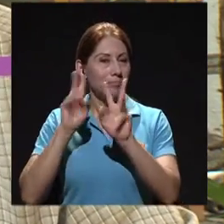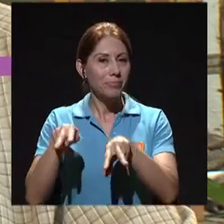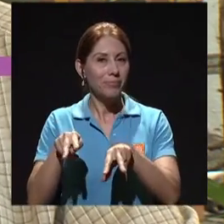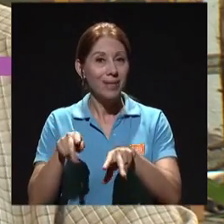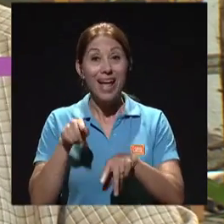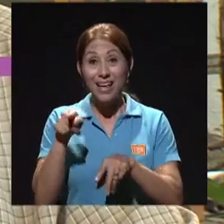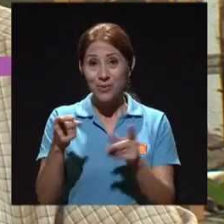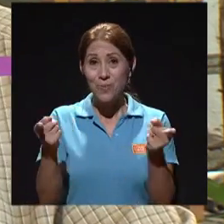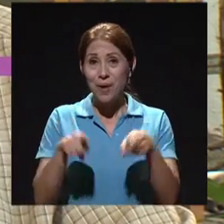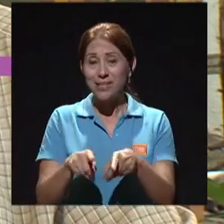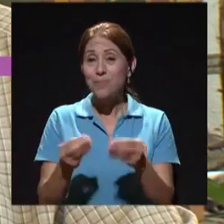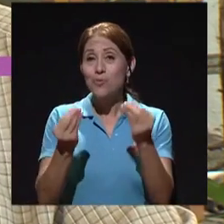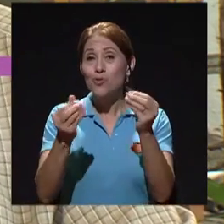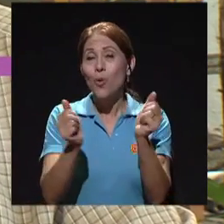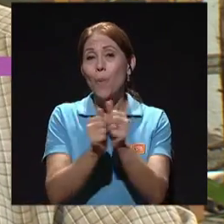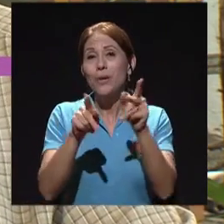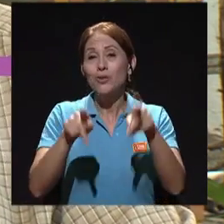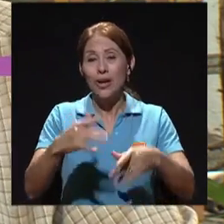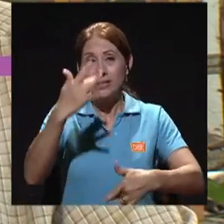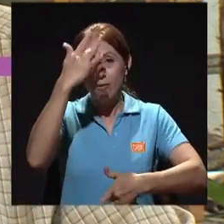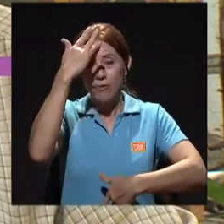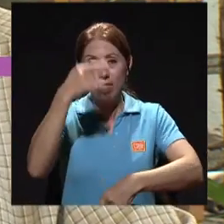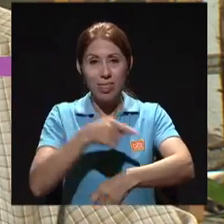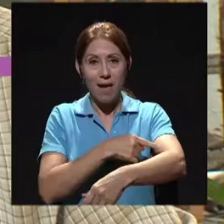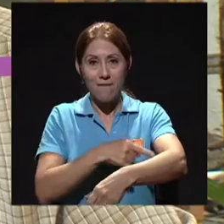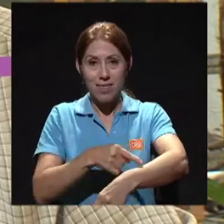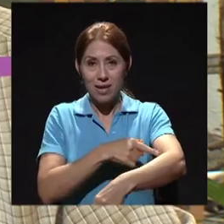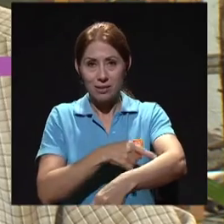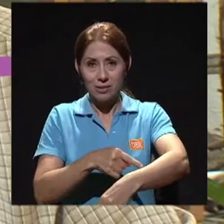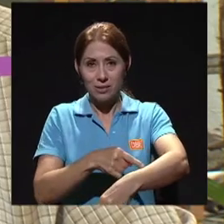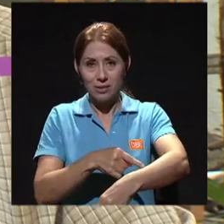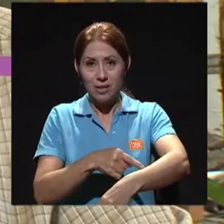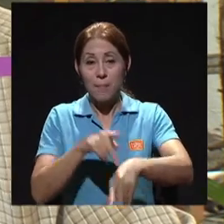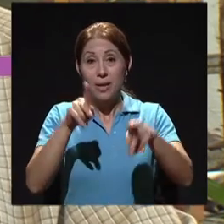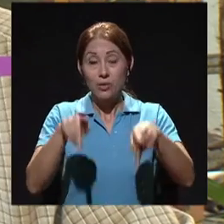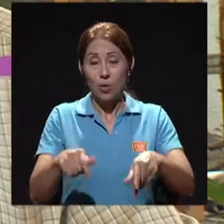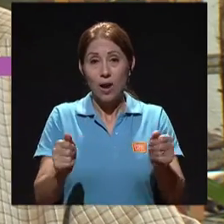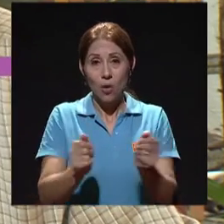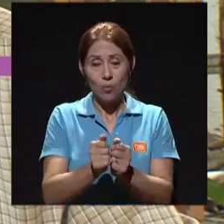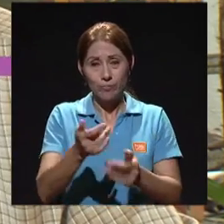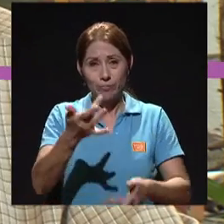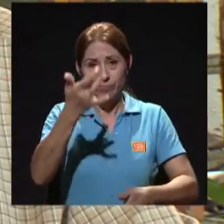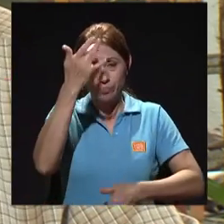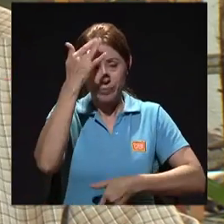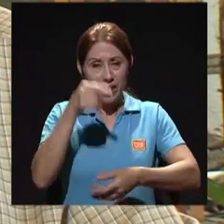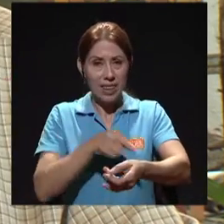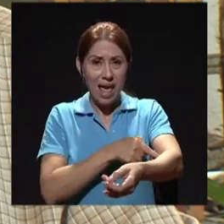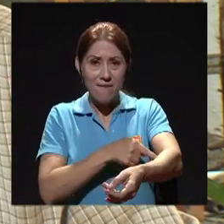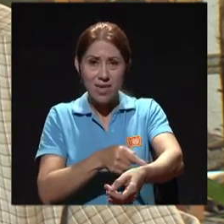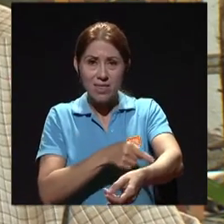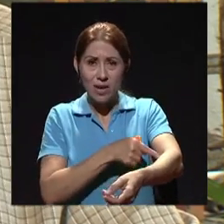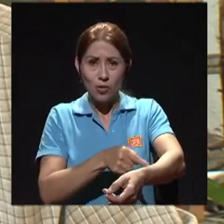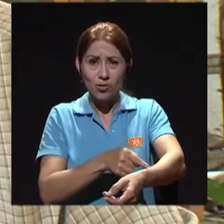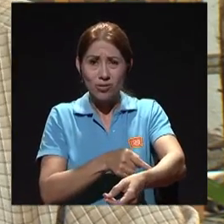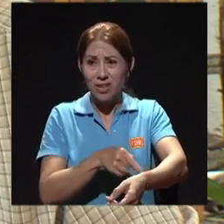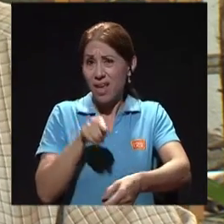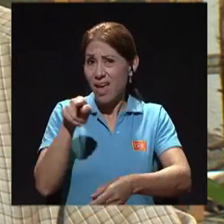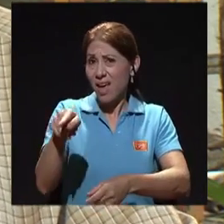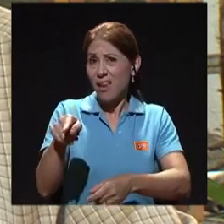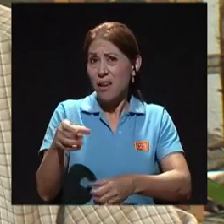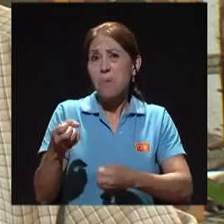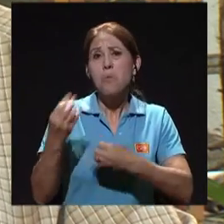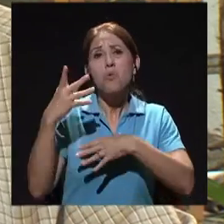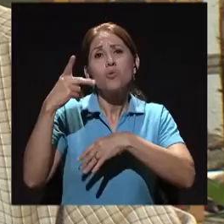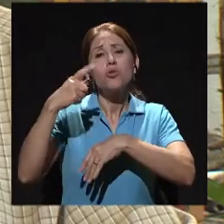Esto es muy típico en los pacientes, digamos, por ejemplo, diabéticos. Entonces, el diabético pasa mucho